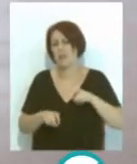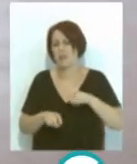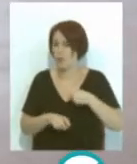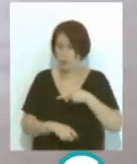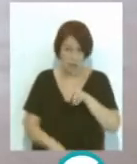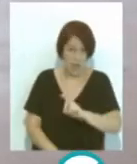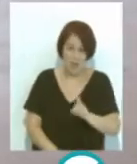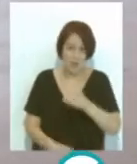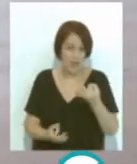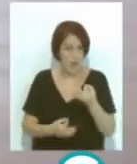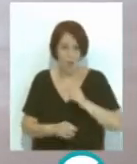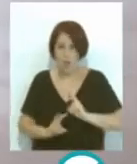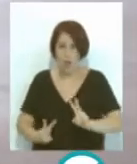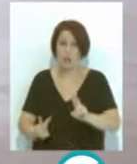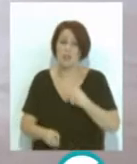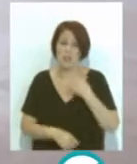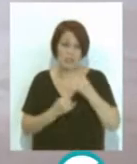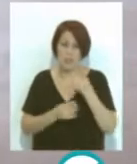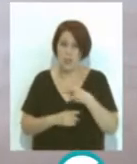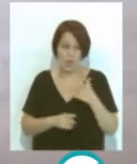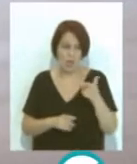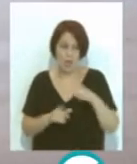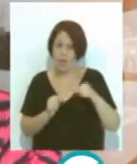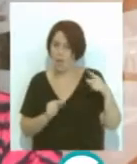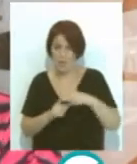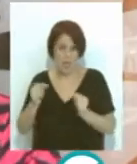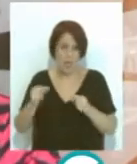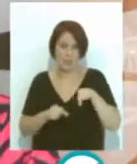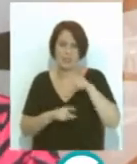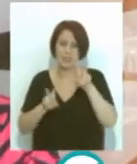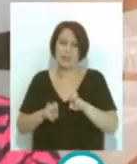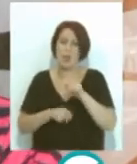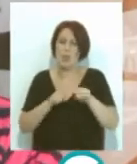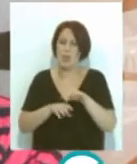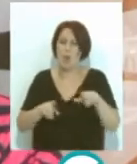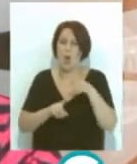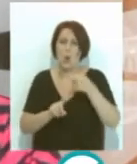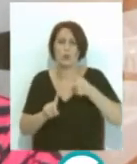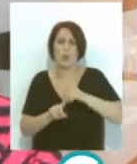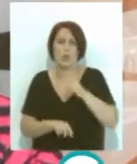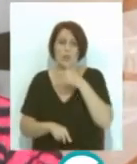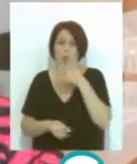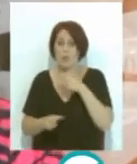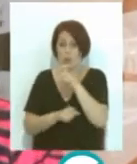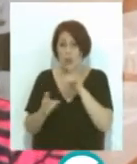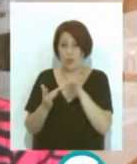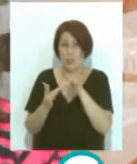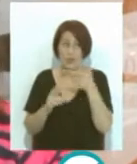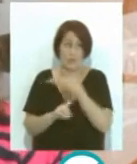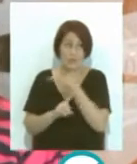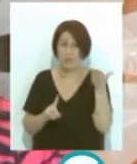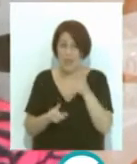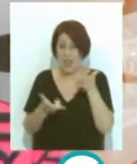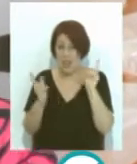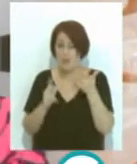las actividades yo creo que estrella hoy en día también con el tema de pandemia lo que más se está utilizando porque el contacto con otras personas al aire libre